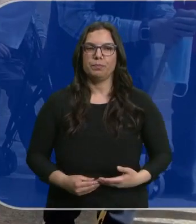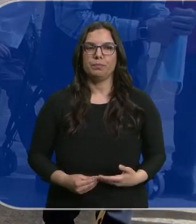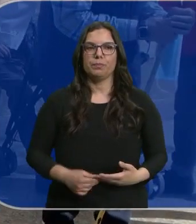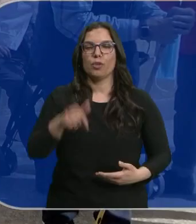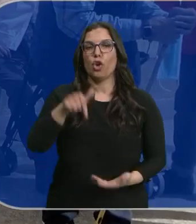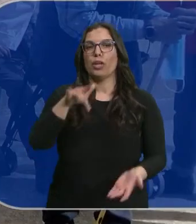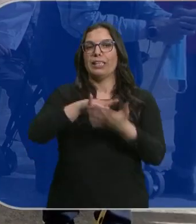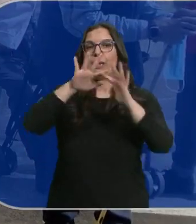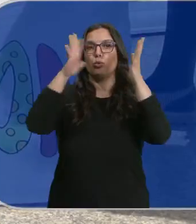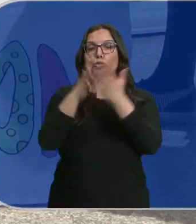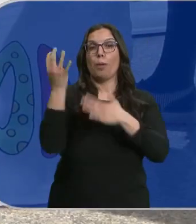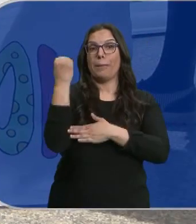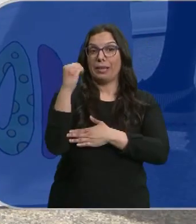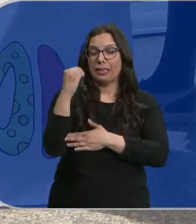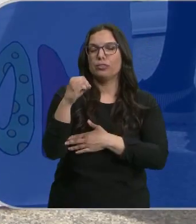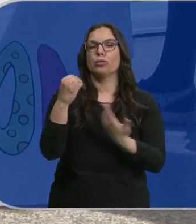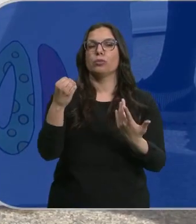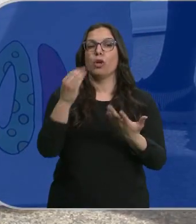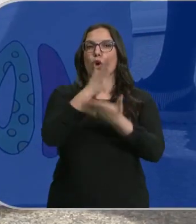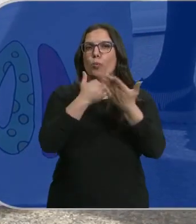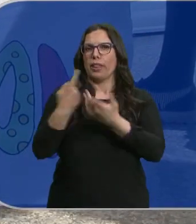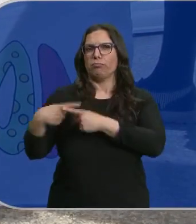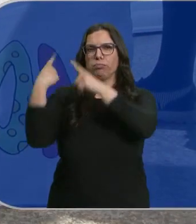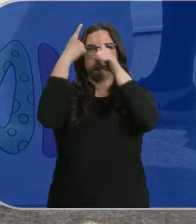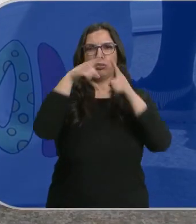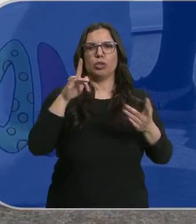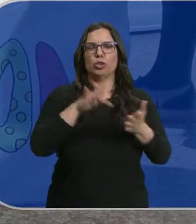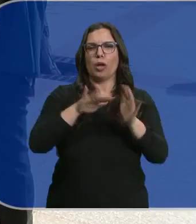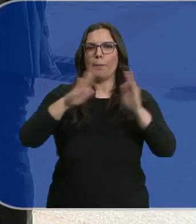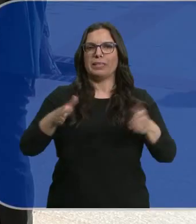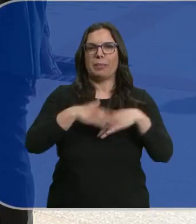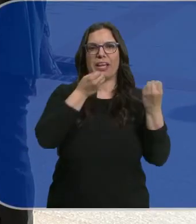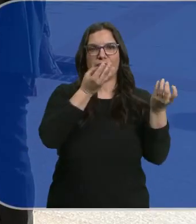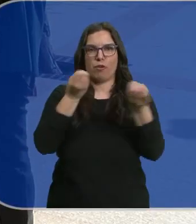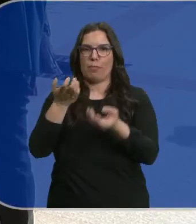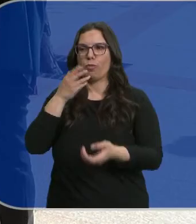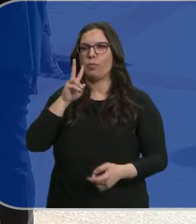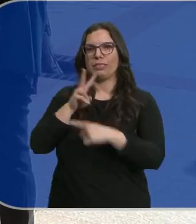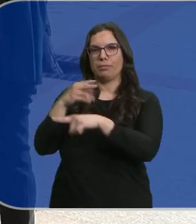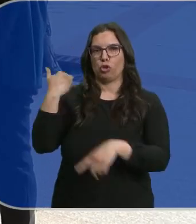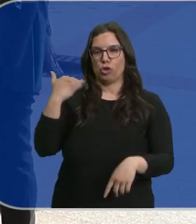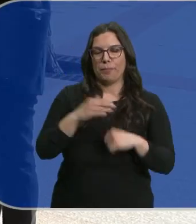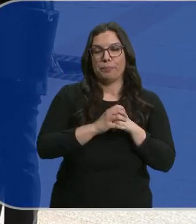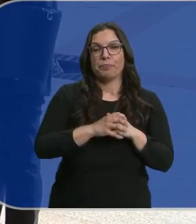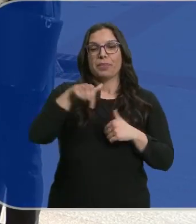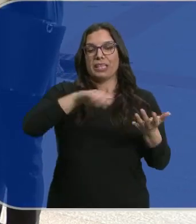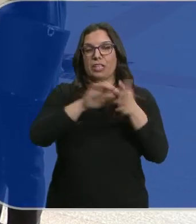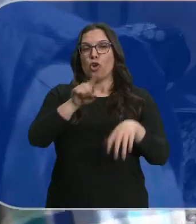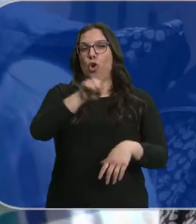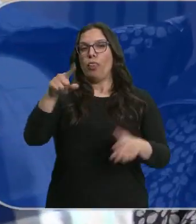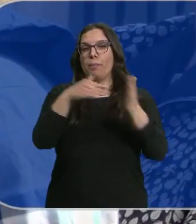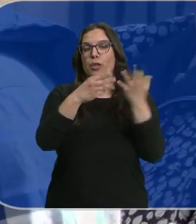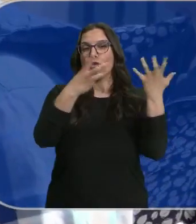Hoy es el Día Mundial del Parkinson y por toda la comunidad se reparten mesas informativas como esta en Soria. En Castilla y León, 11